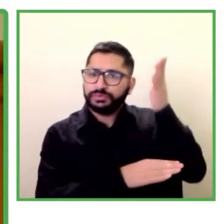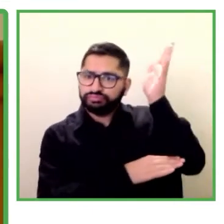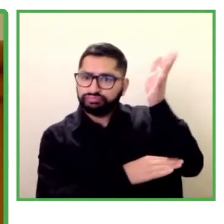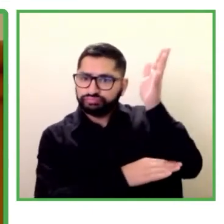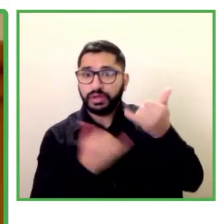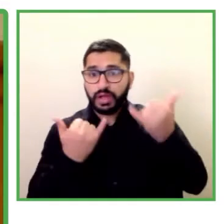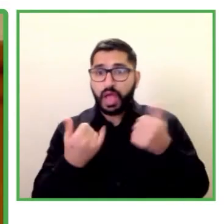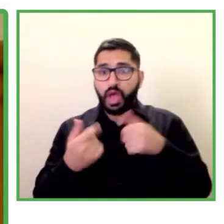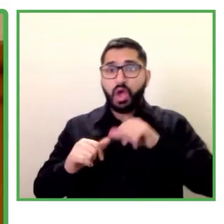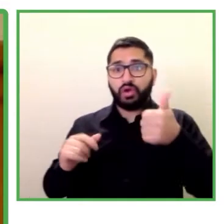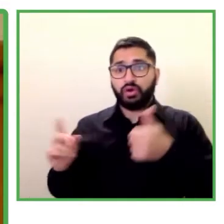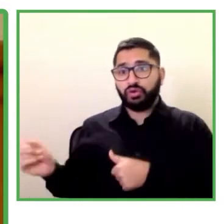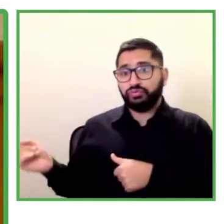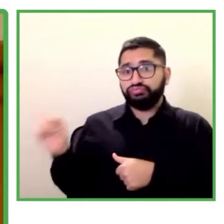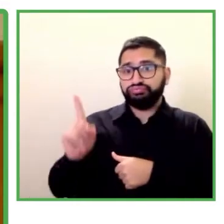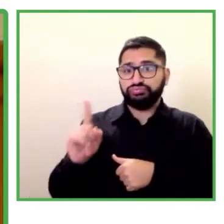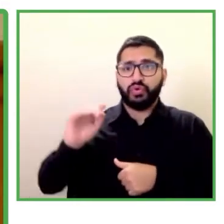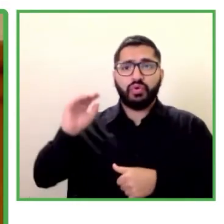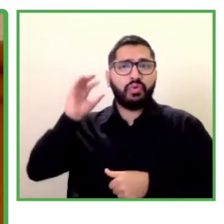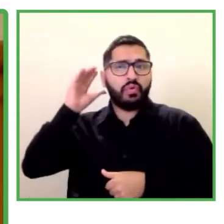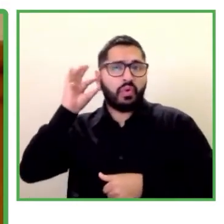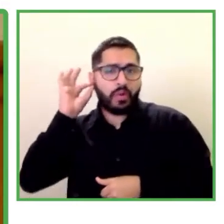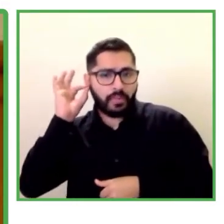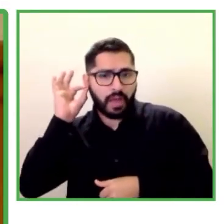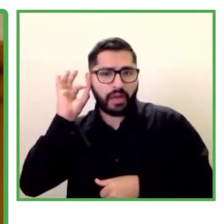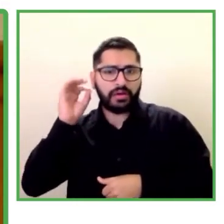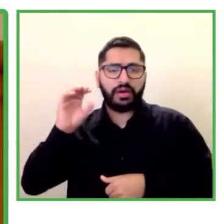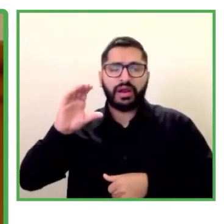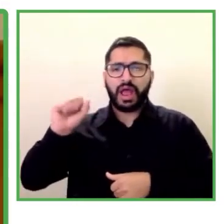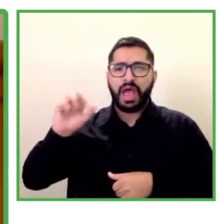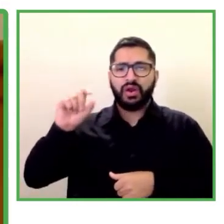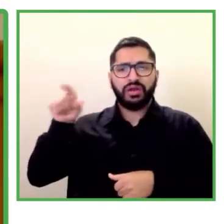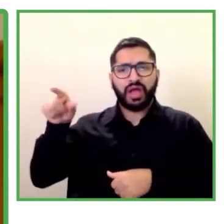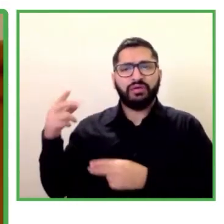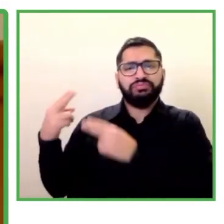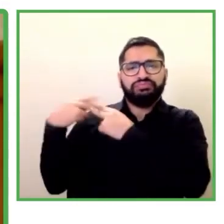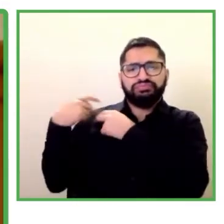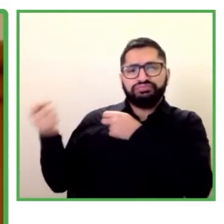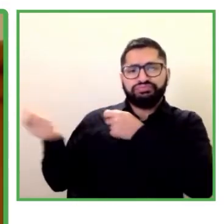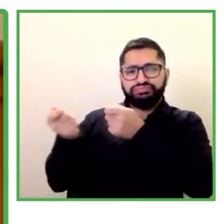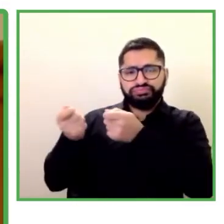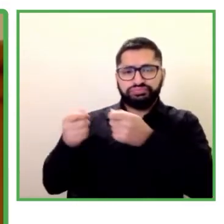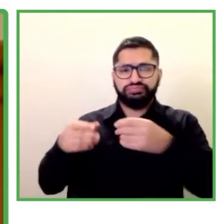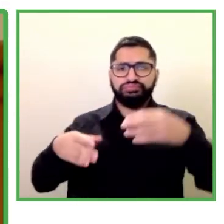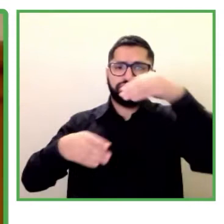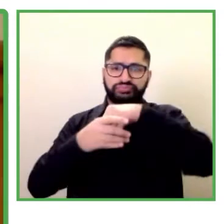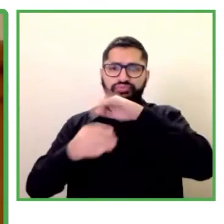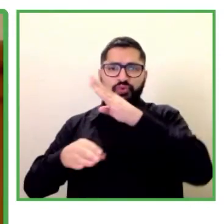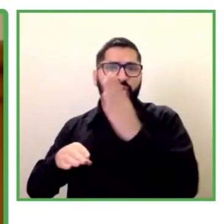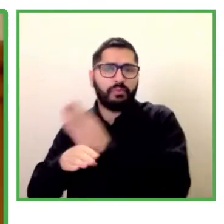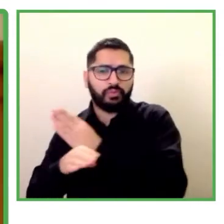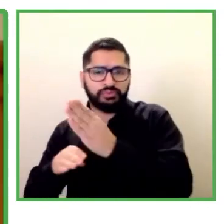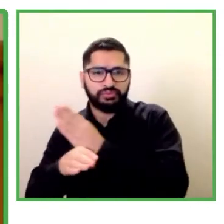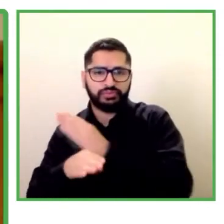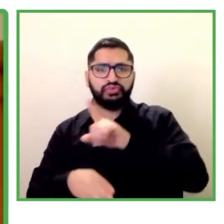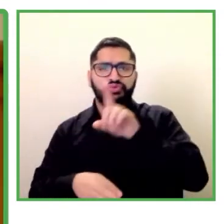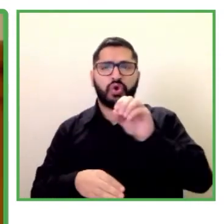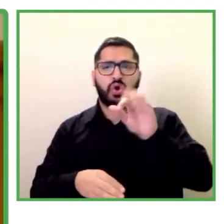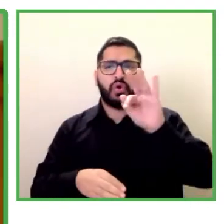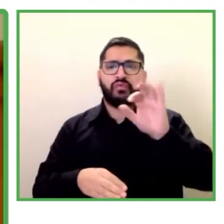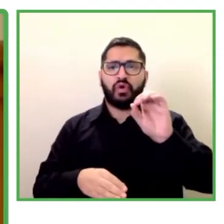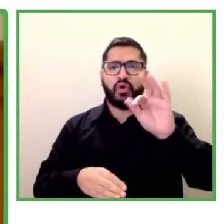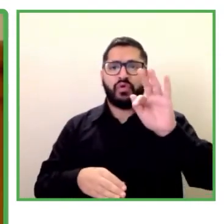que es coordinadora ejecutiva de la red de empresas inclusivas de la sociedad de fomento Fabril de Chile la SOFOFA. Carolina es